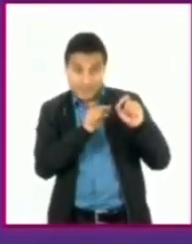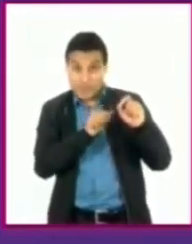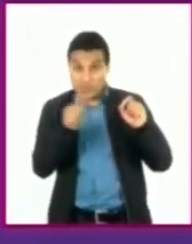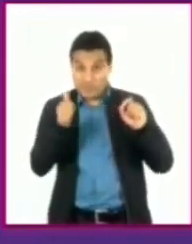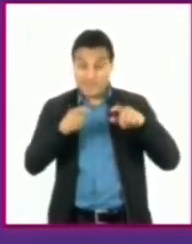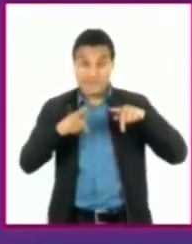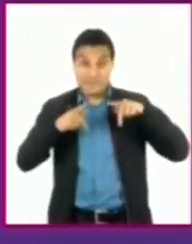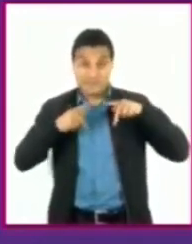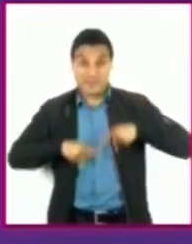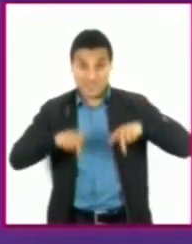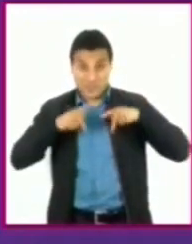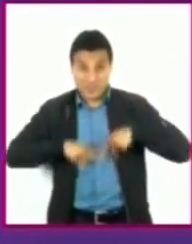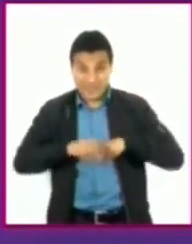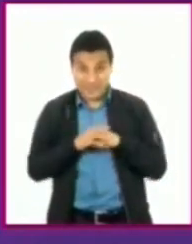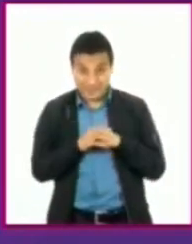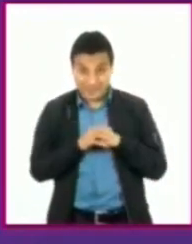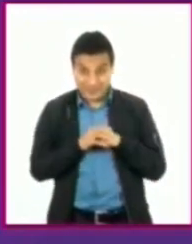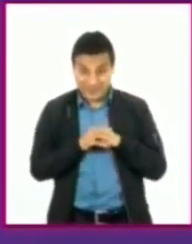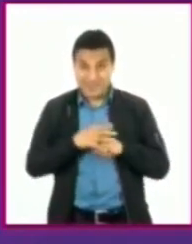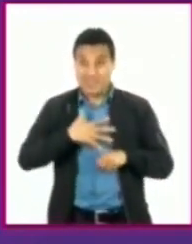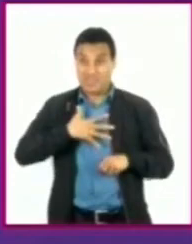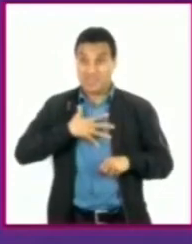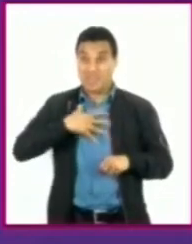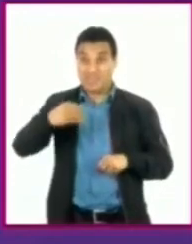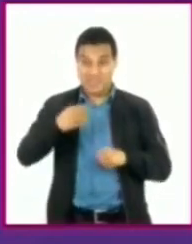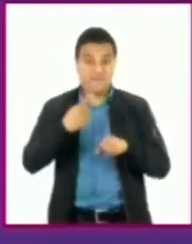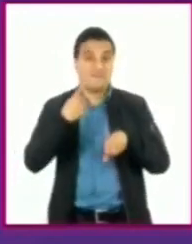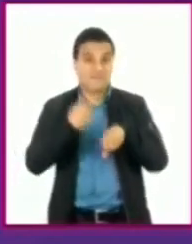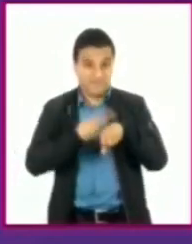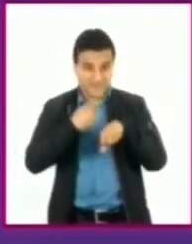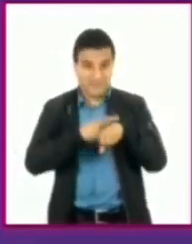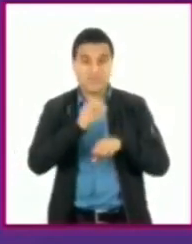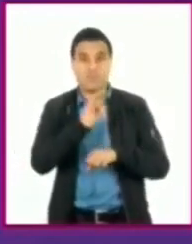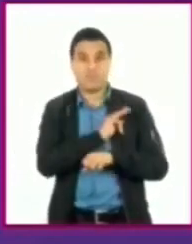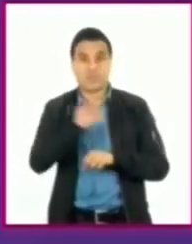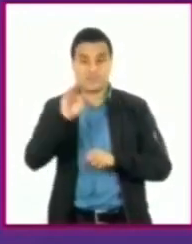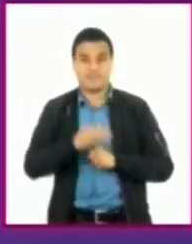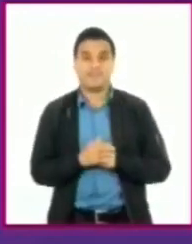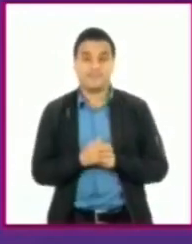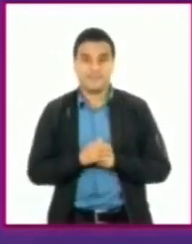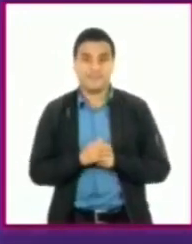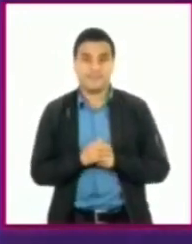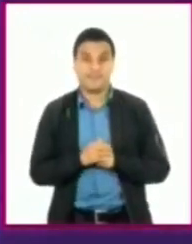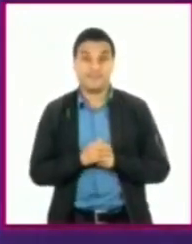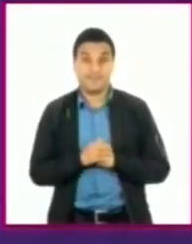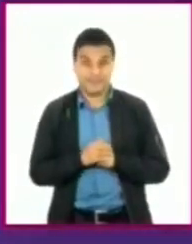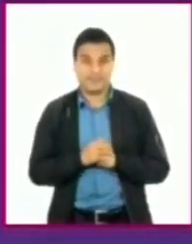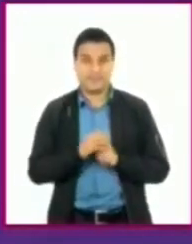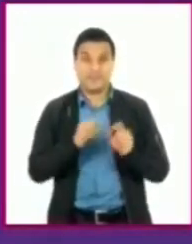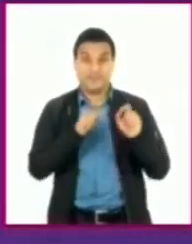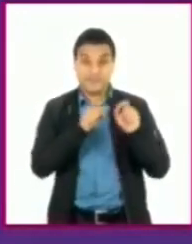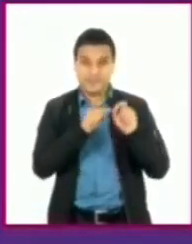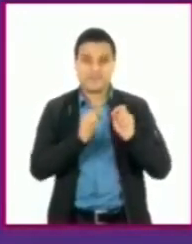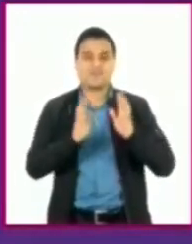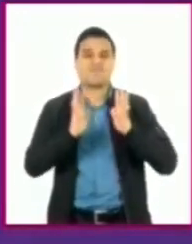personas en el periodo en el que estamos enfermos, ha ganado la batalla y podrá sobrevivir, además de